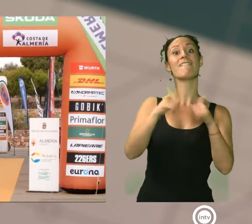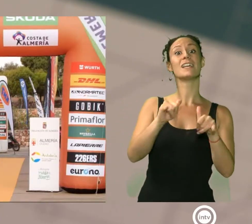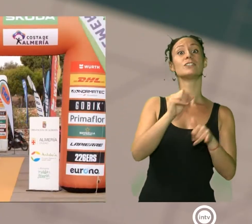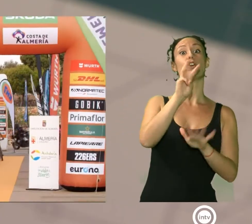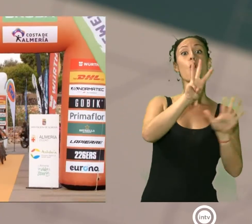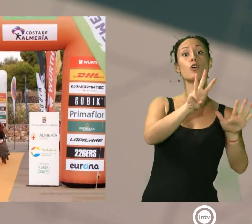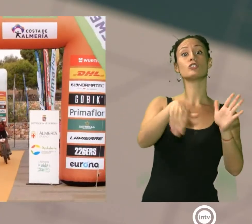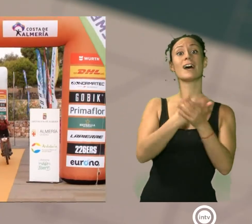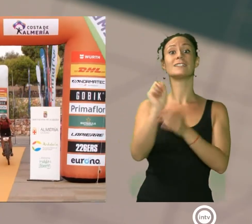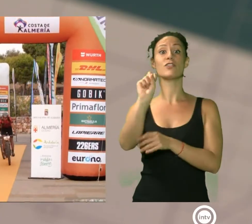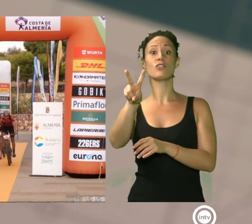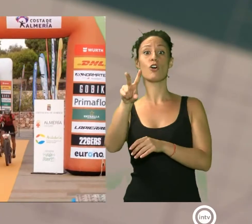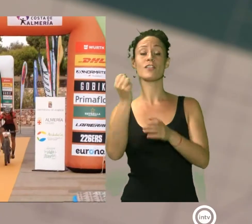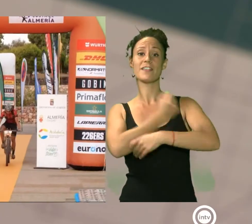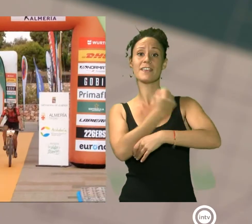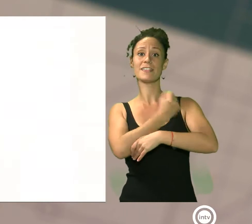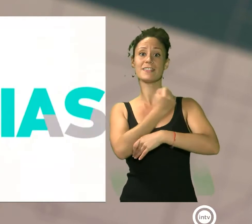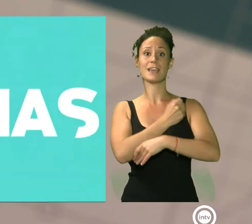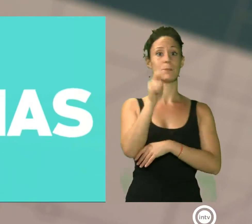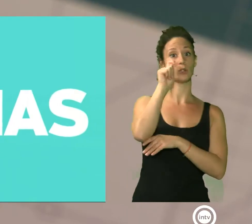el binomio Turismo-Deporte en Almería.